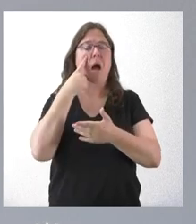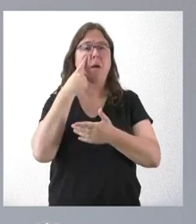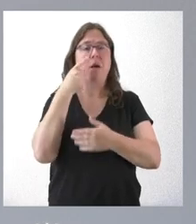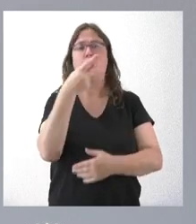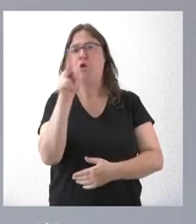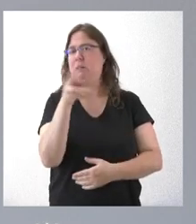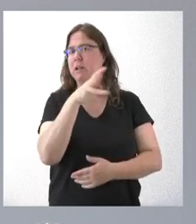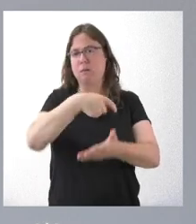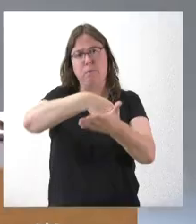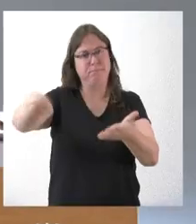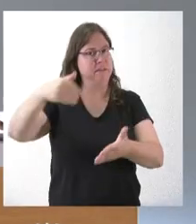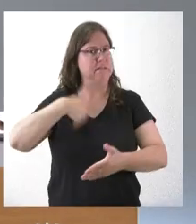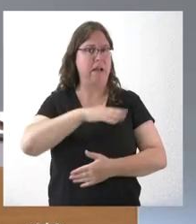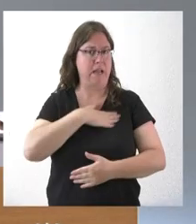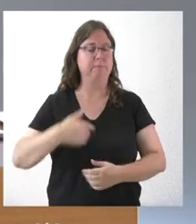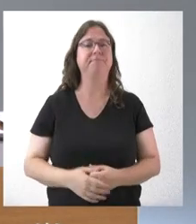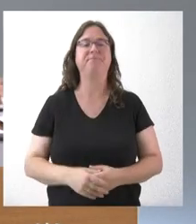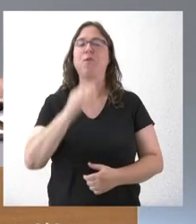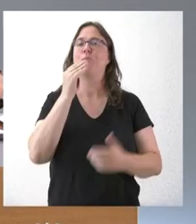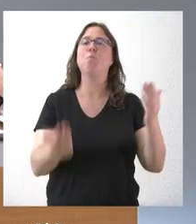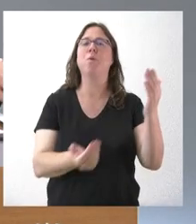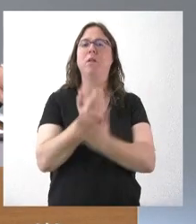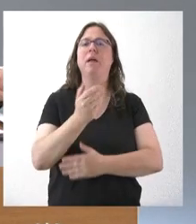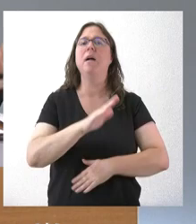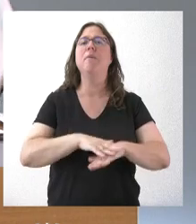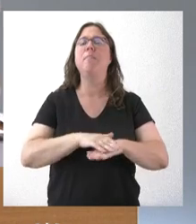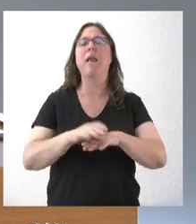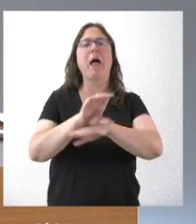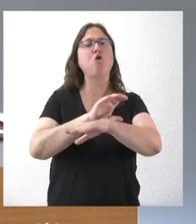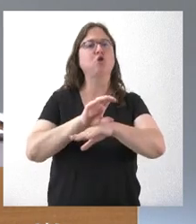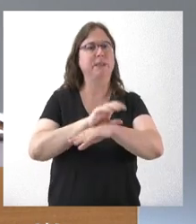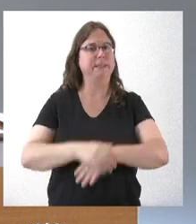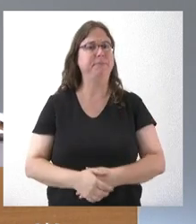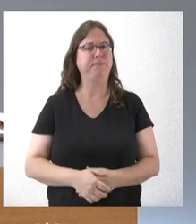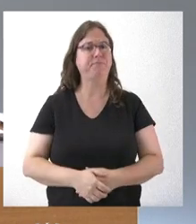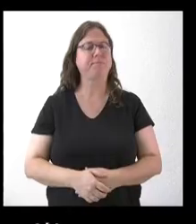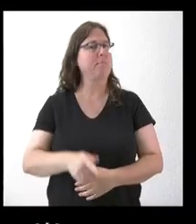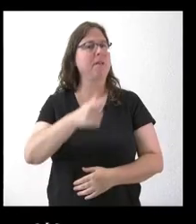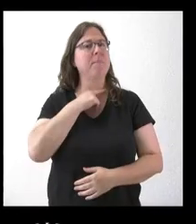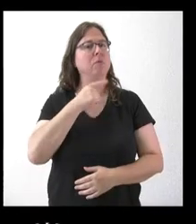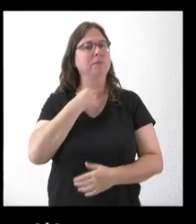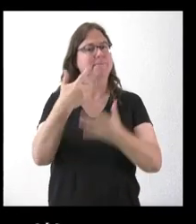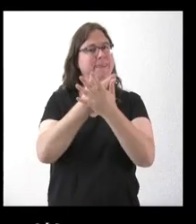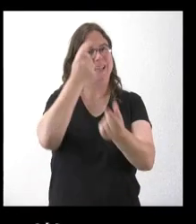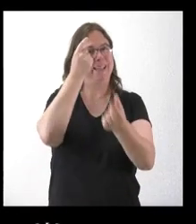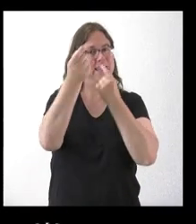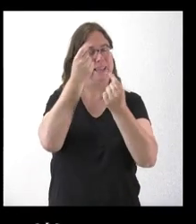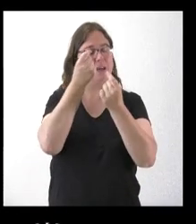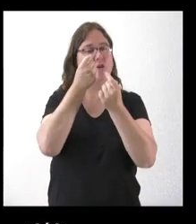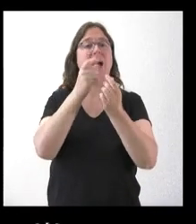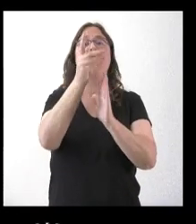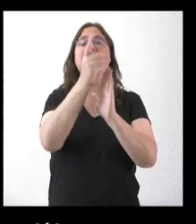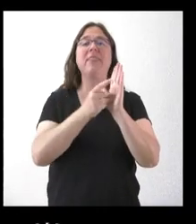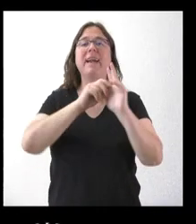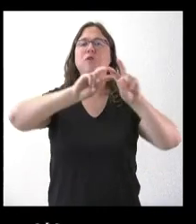o tres semanas. Sí, buenos días también para el consejero. Me gustaría que nos detallara más sobre el cambio, sobre el decreto de